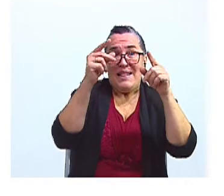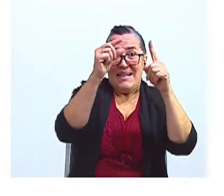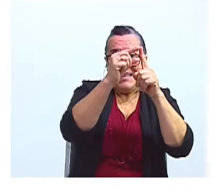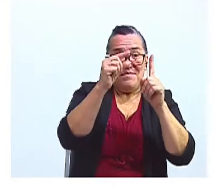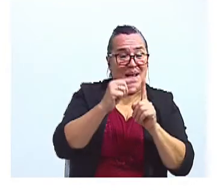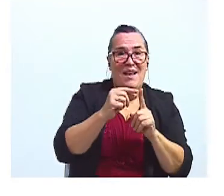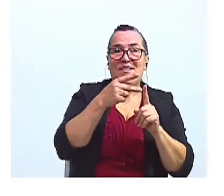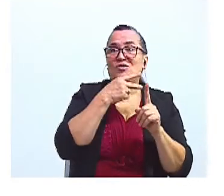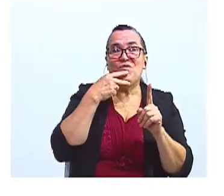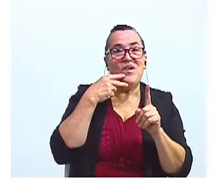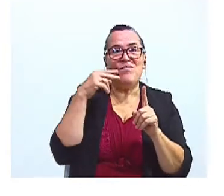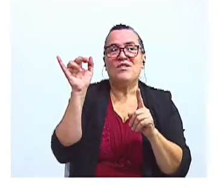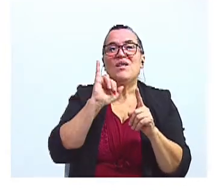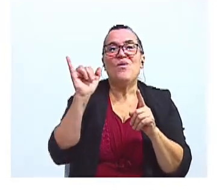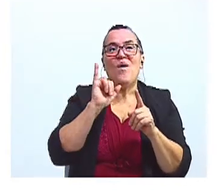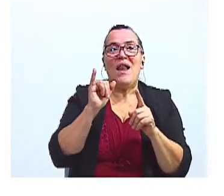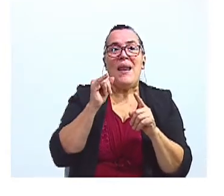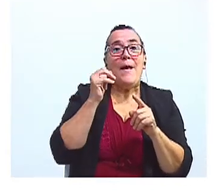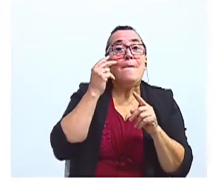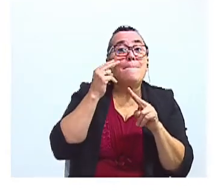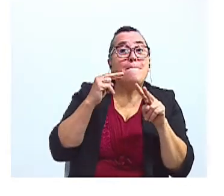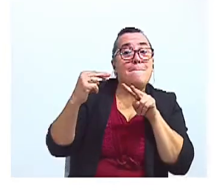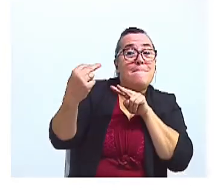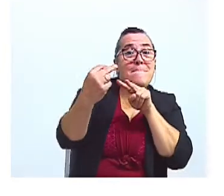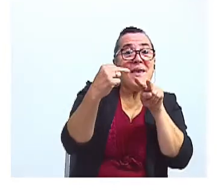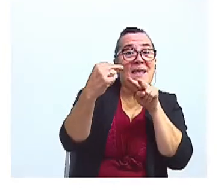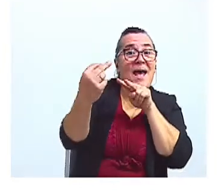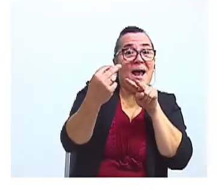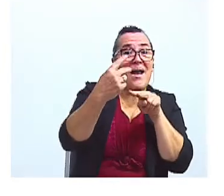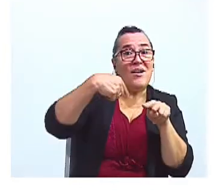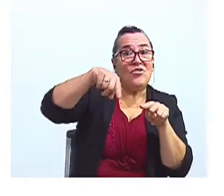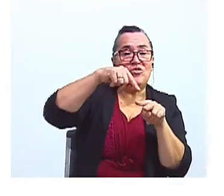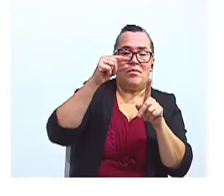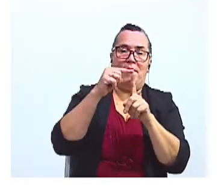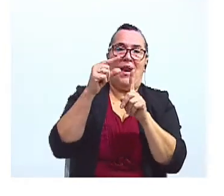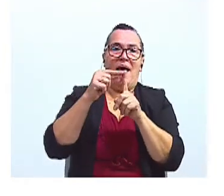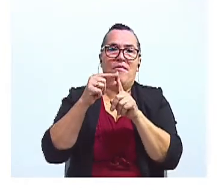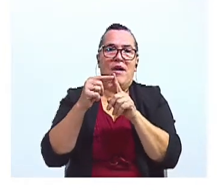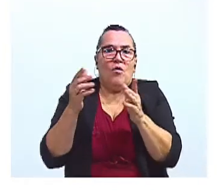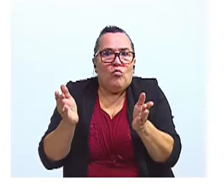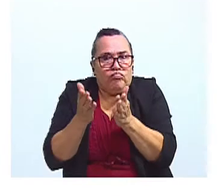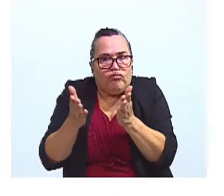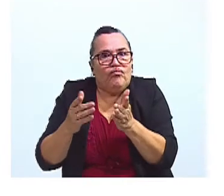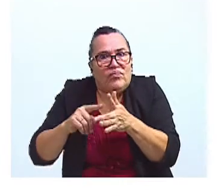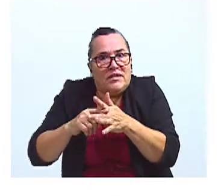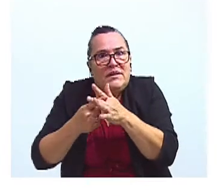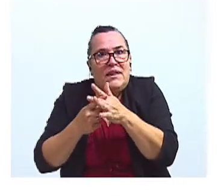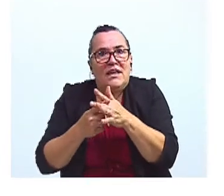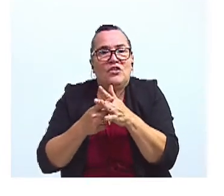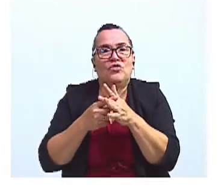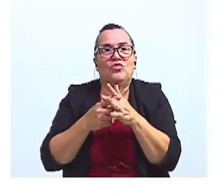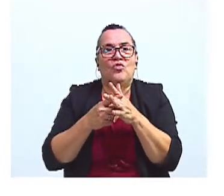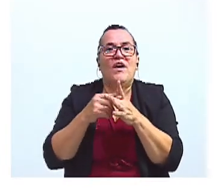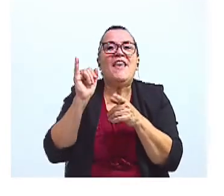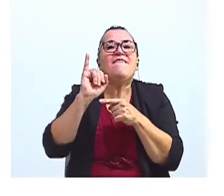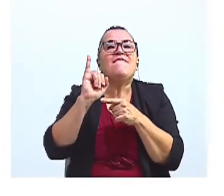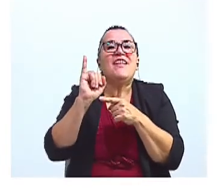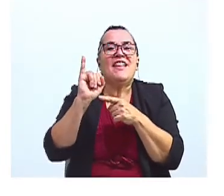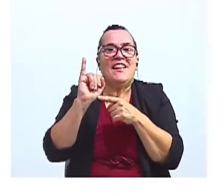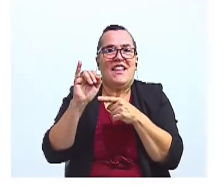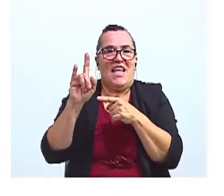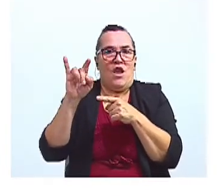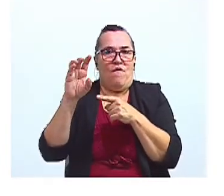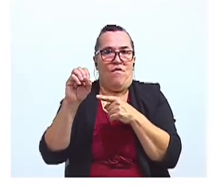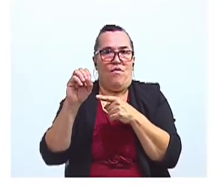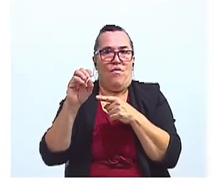son verbos. Igual que vimos en mirarnos, la palabra encaminar, ¿verdad? Es un verboide, es un infinitivo. Y